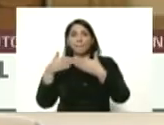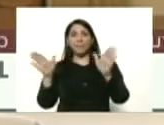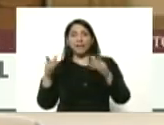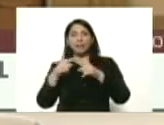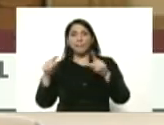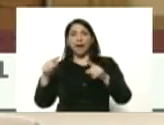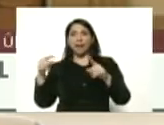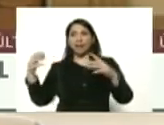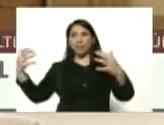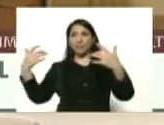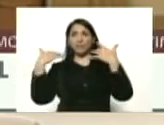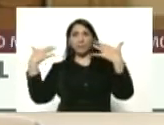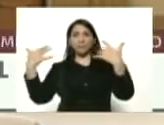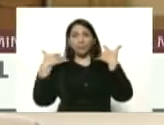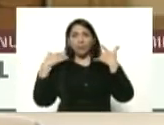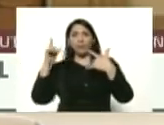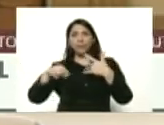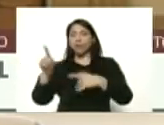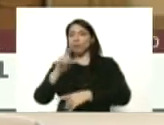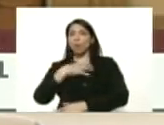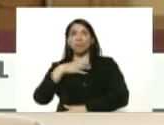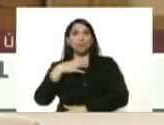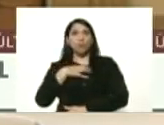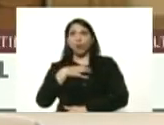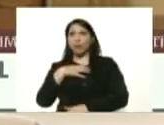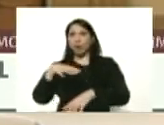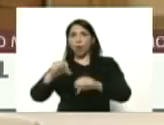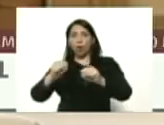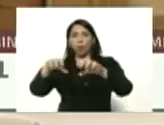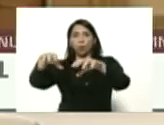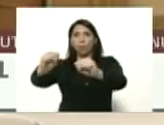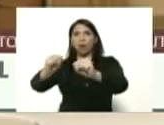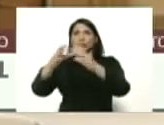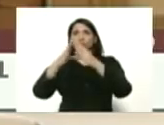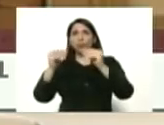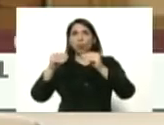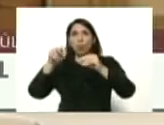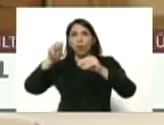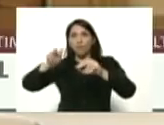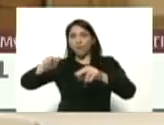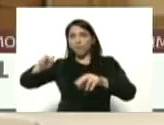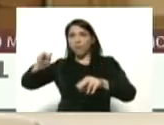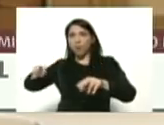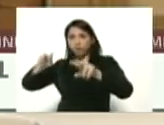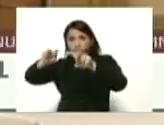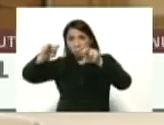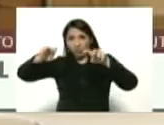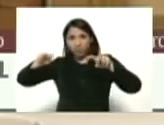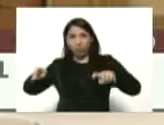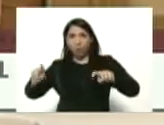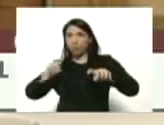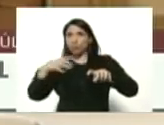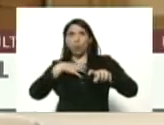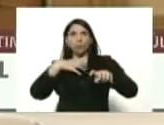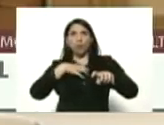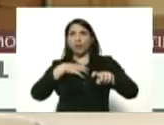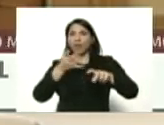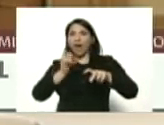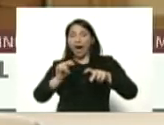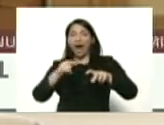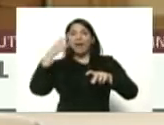circule lo otro es que no se pueden ocupar todos los puestos de la unidad de transporte hay que dejar